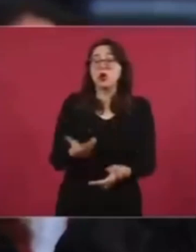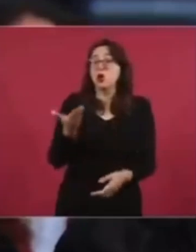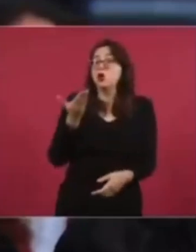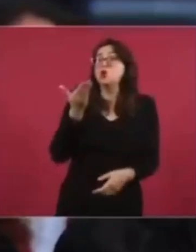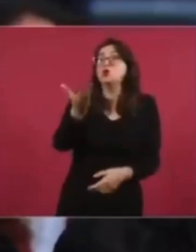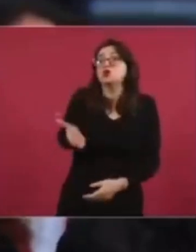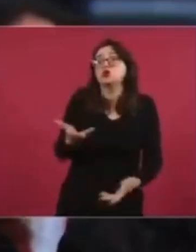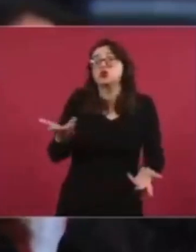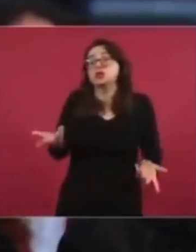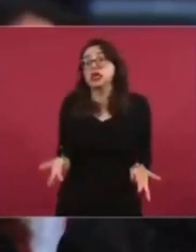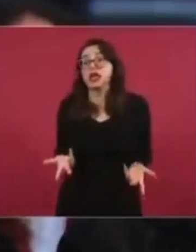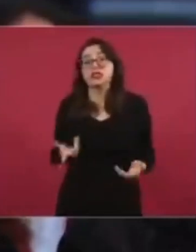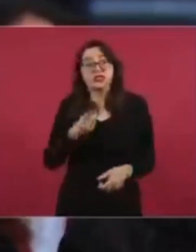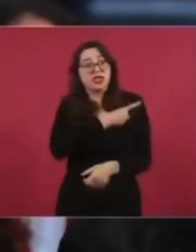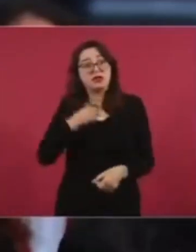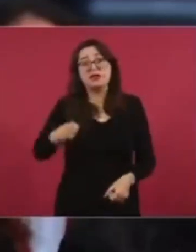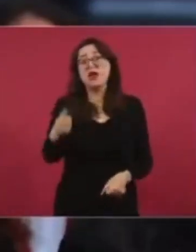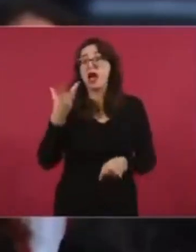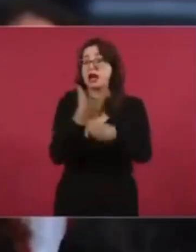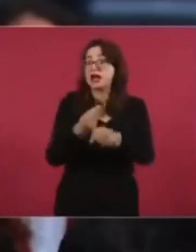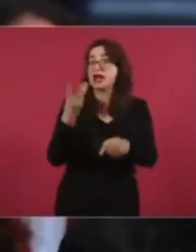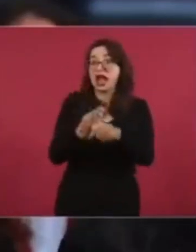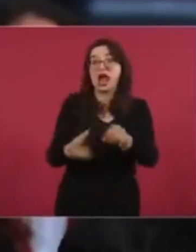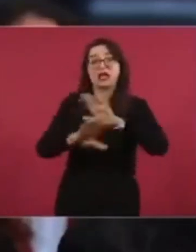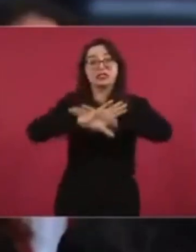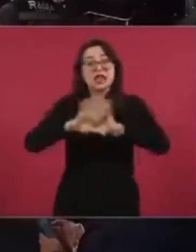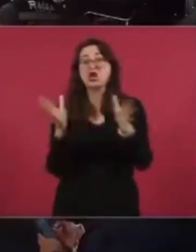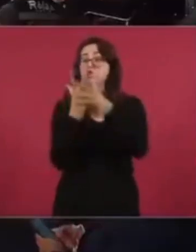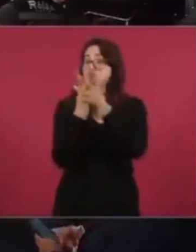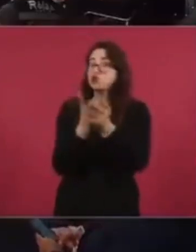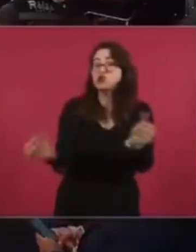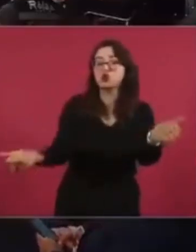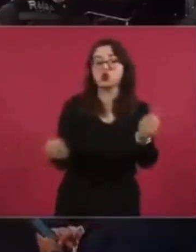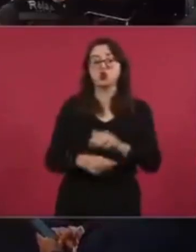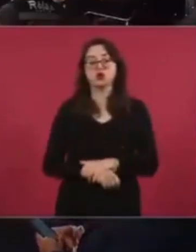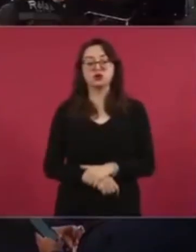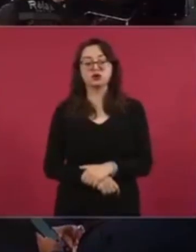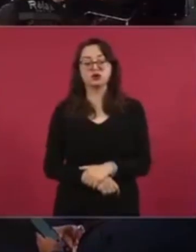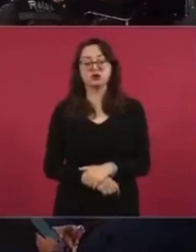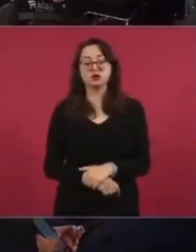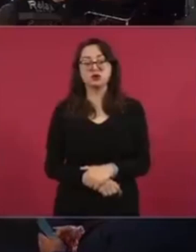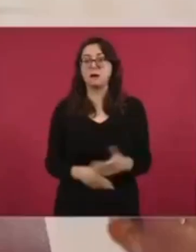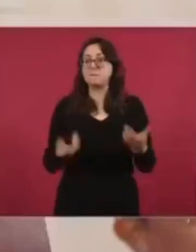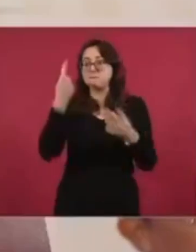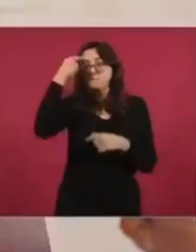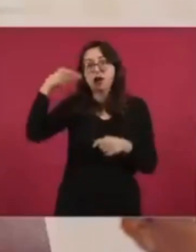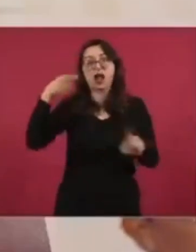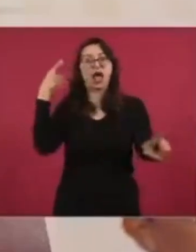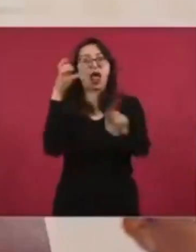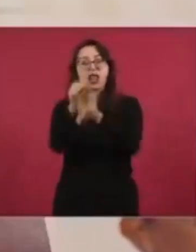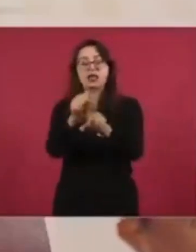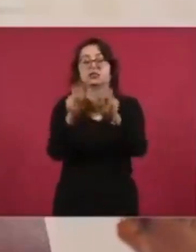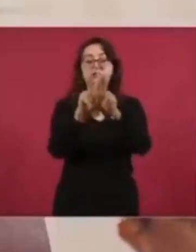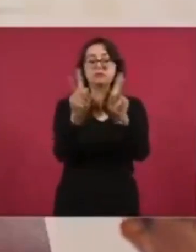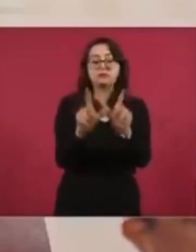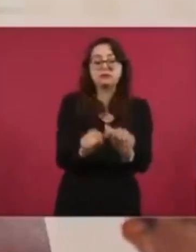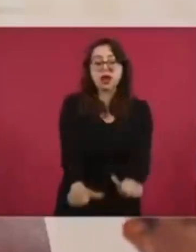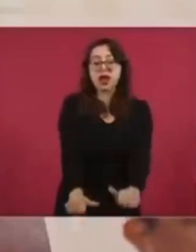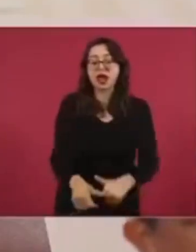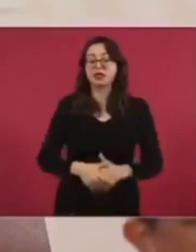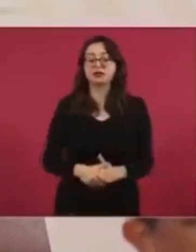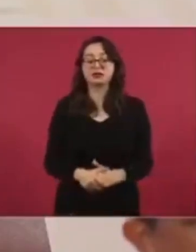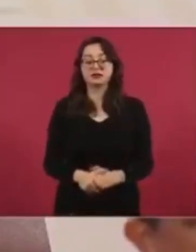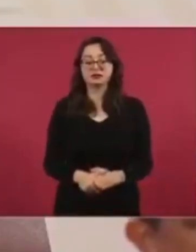esperanza para que eso terminara presidente o tener paz en México yo creo que